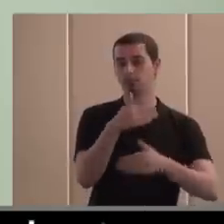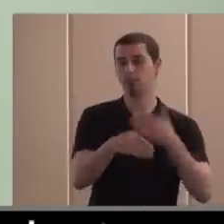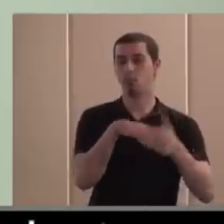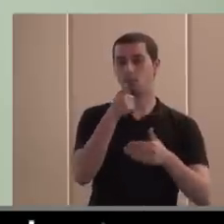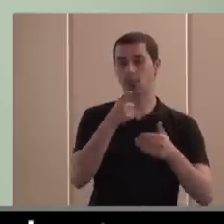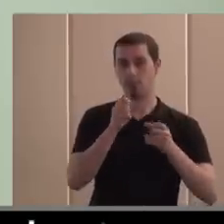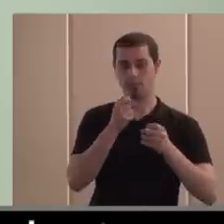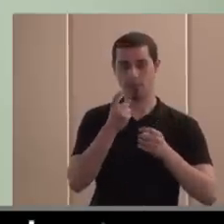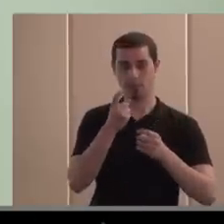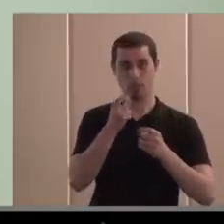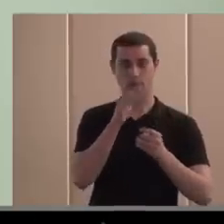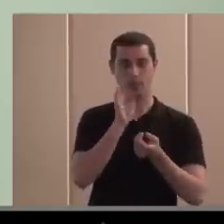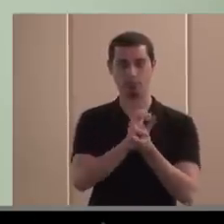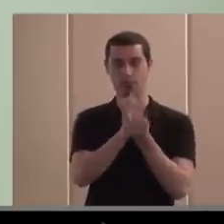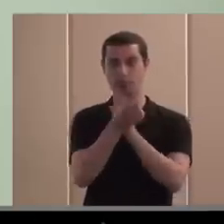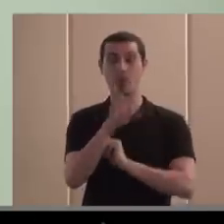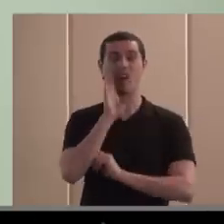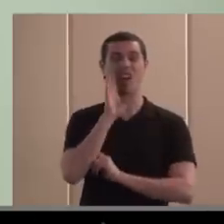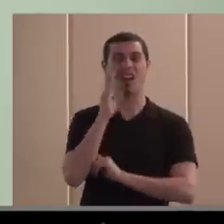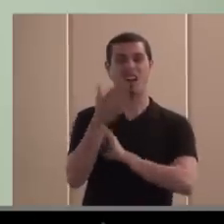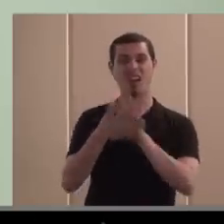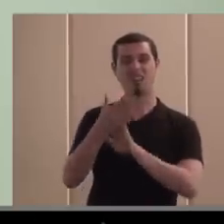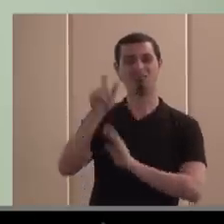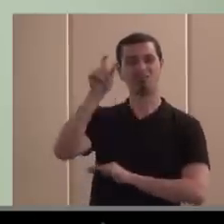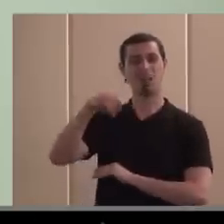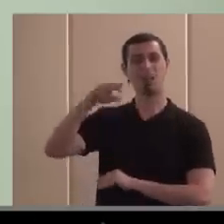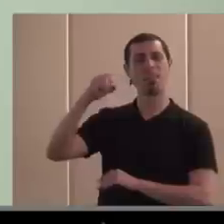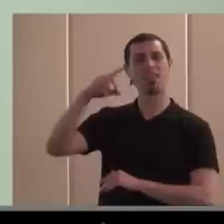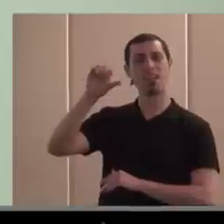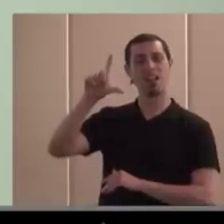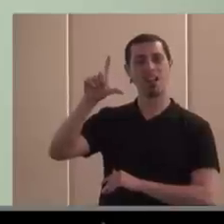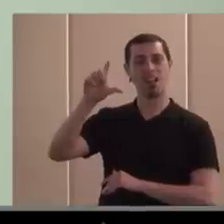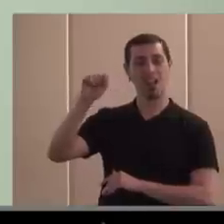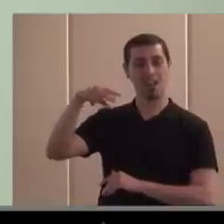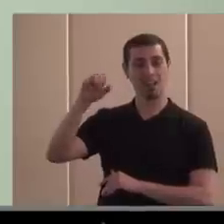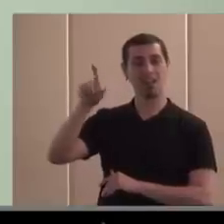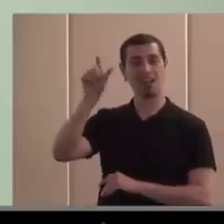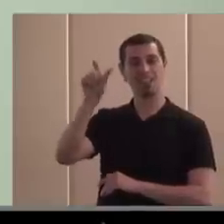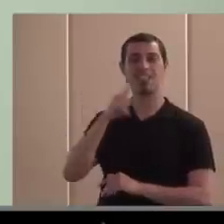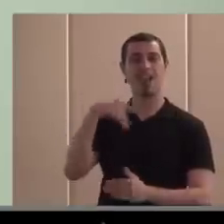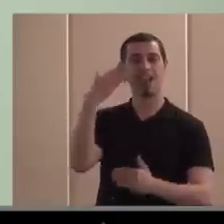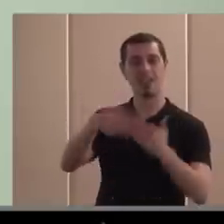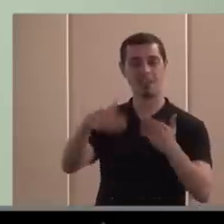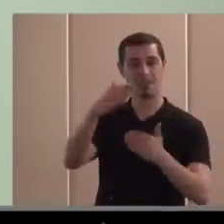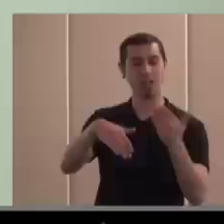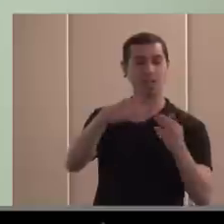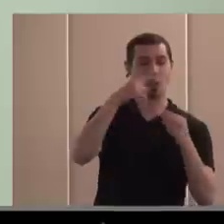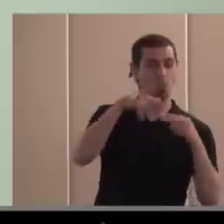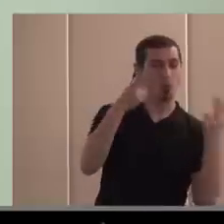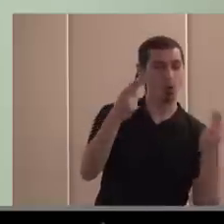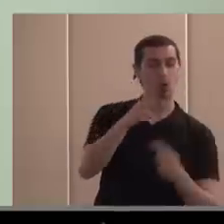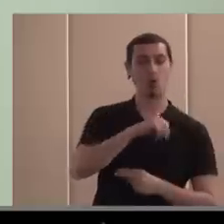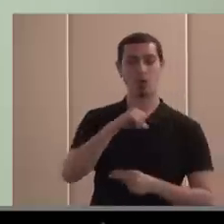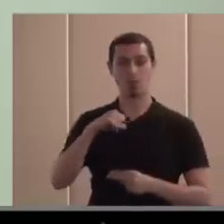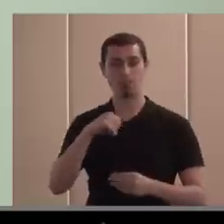yo le escuchaba antes a Miguel Ángel Cabra decir los límites. Yo creo que estamos en una sociedad donde los límites entre lo público, lo privado